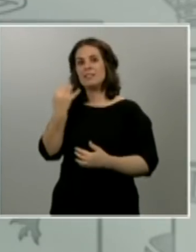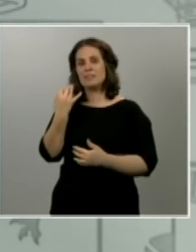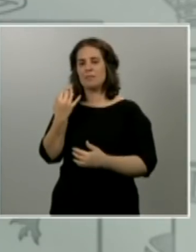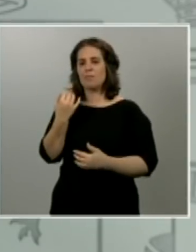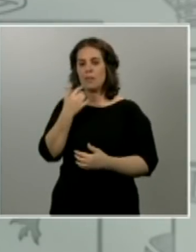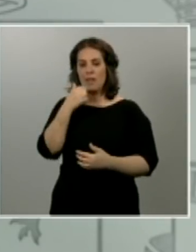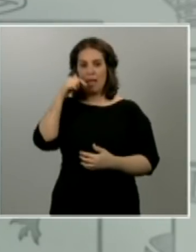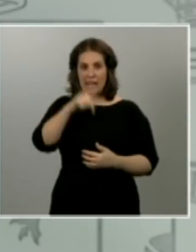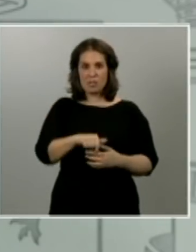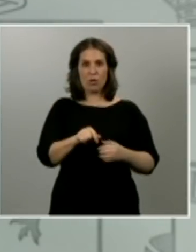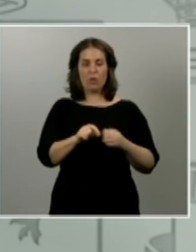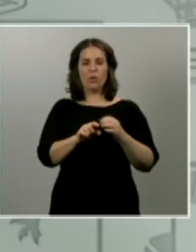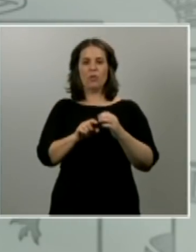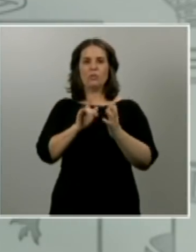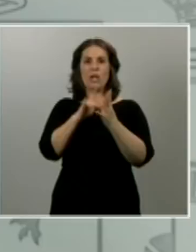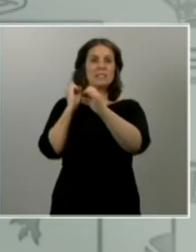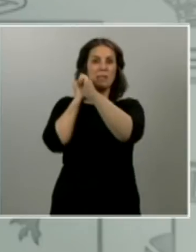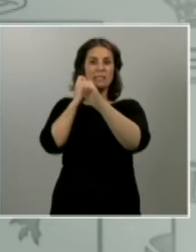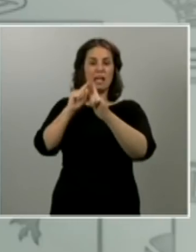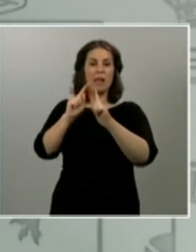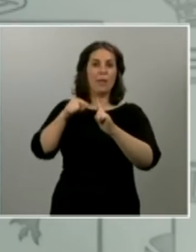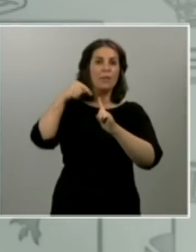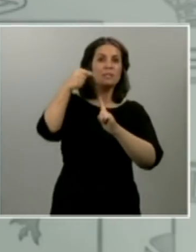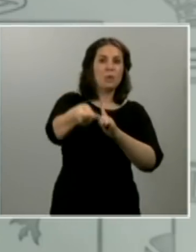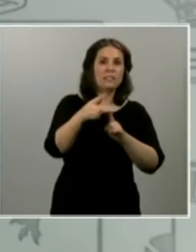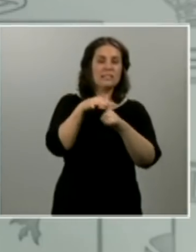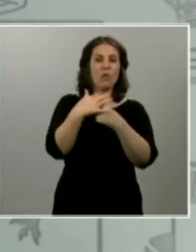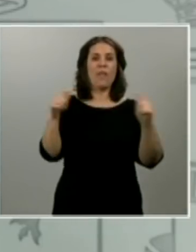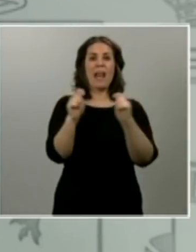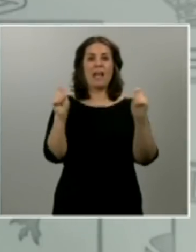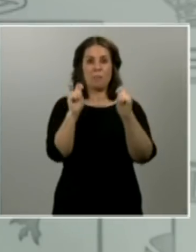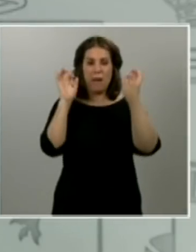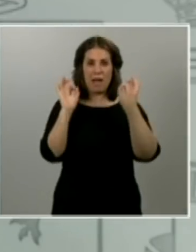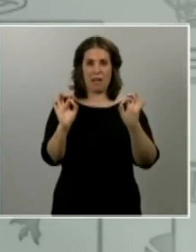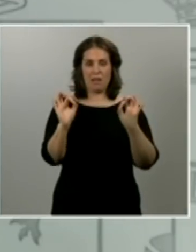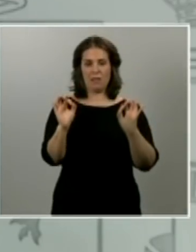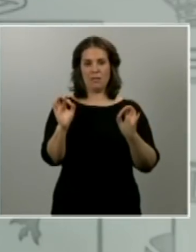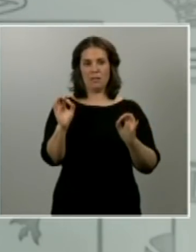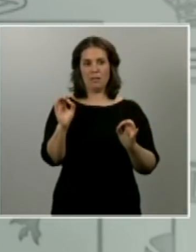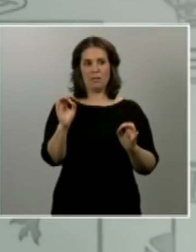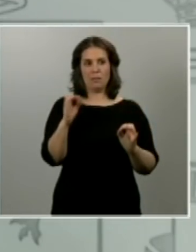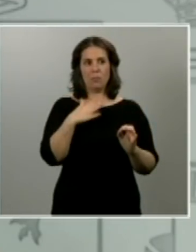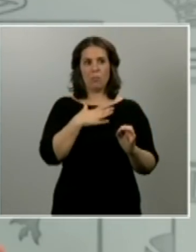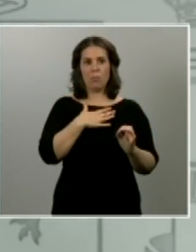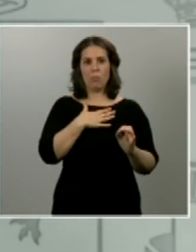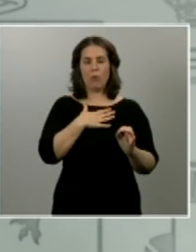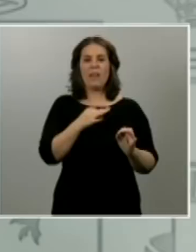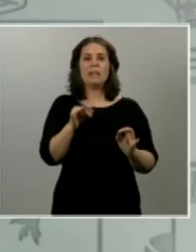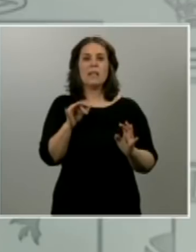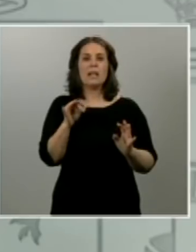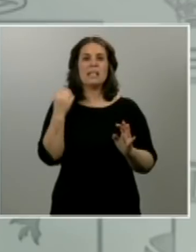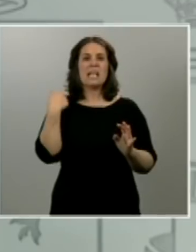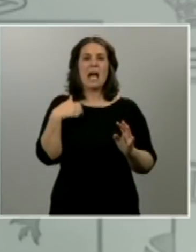después de la semana santa el estado de alarma tal y como lo aprobamos inicialmente podía ser recuperado con